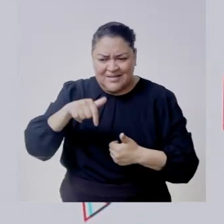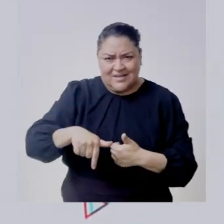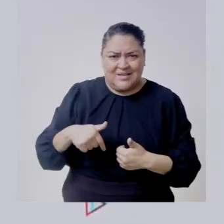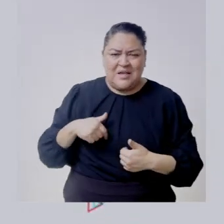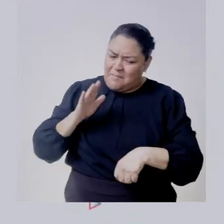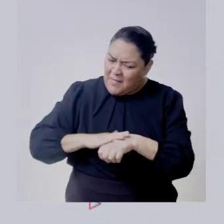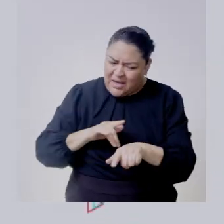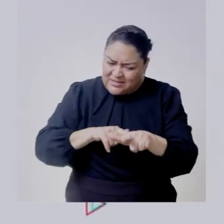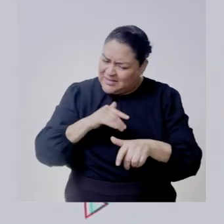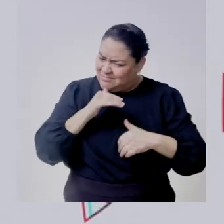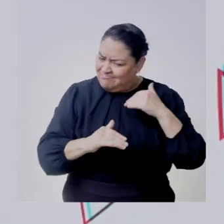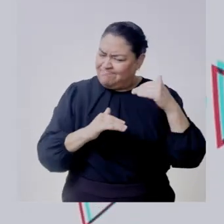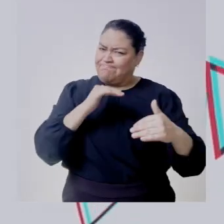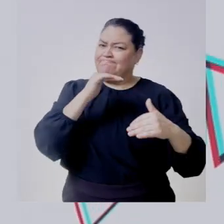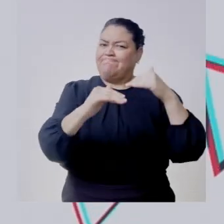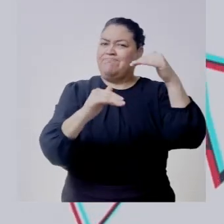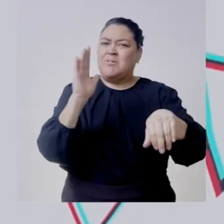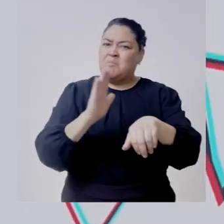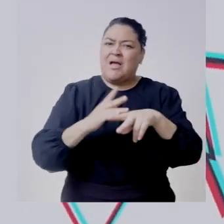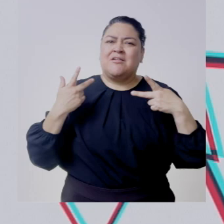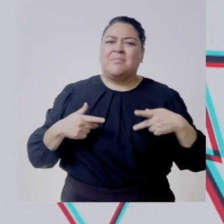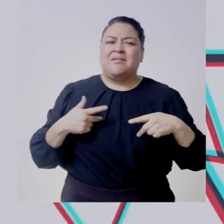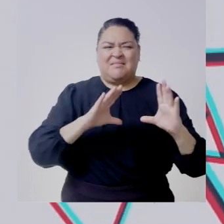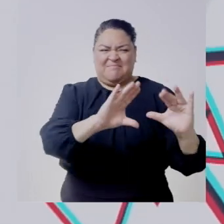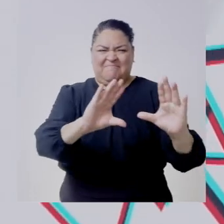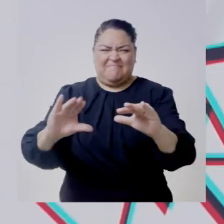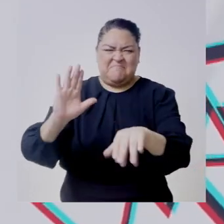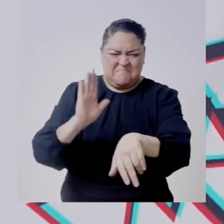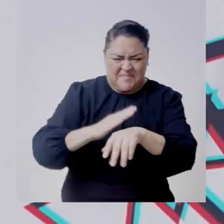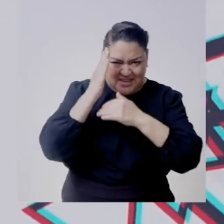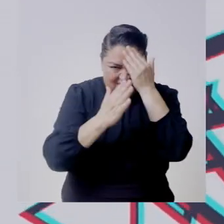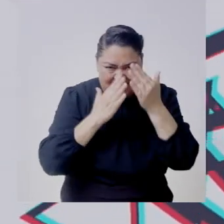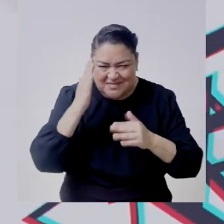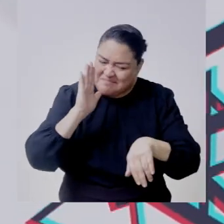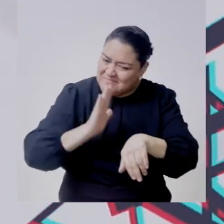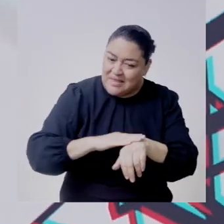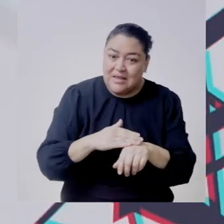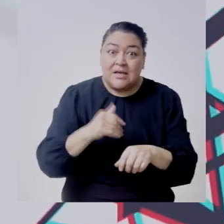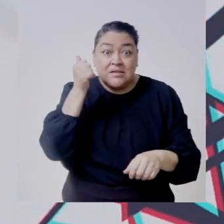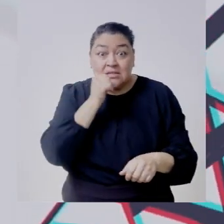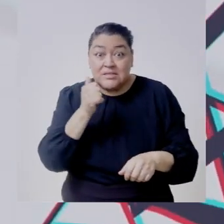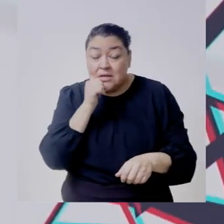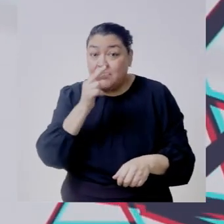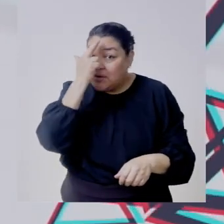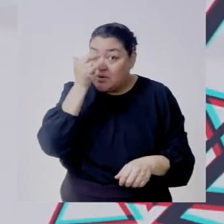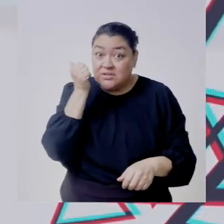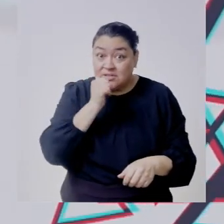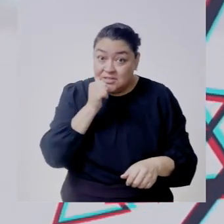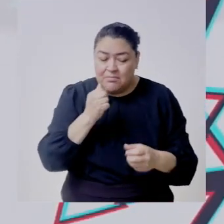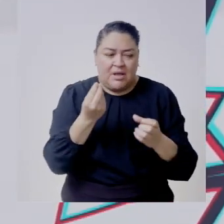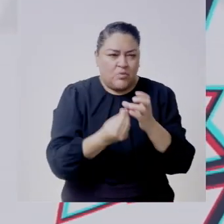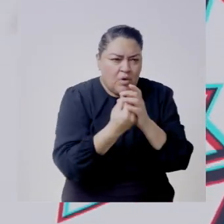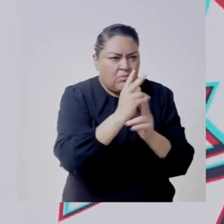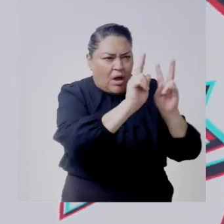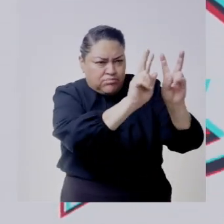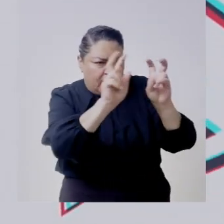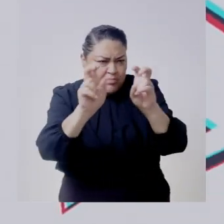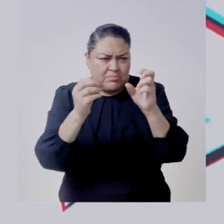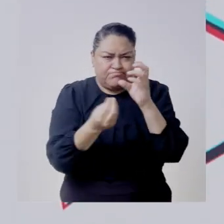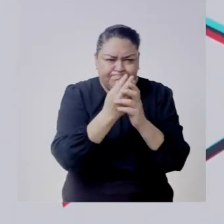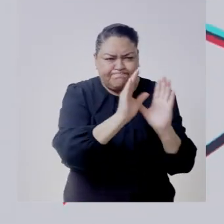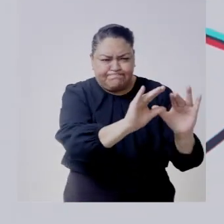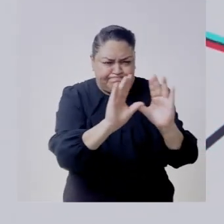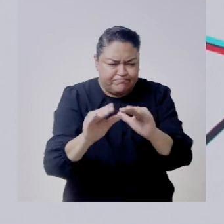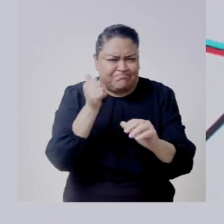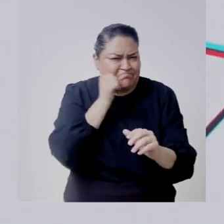pues vamos con todo vamos por más personas capacitadas y claro estamos actualizando cada vez nuestra oferta académica como